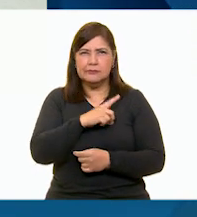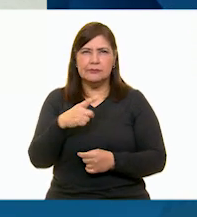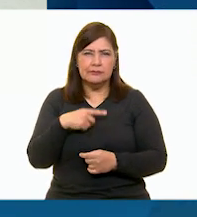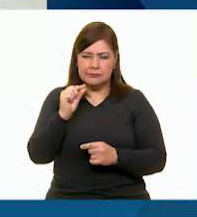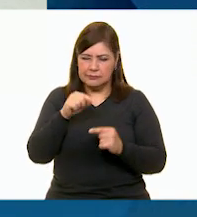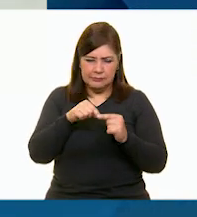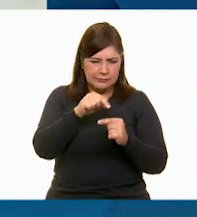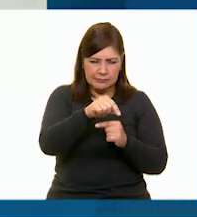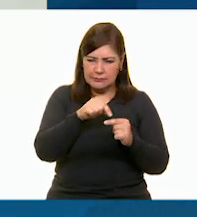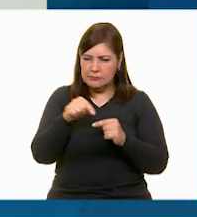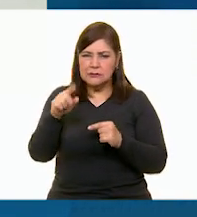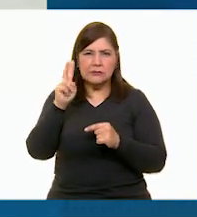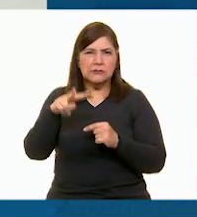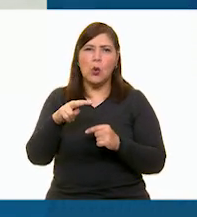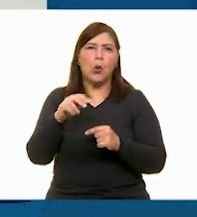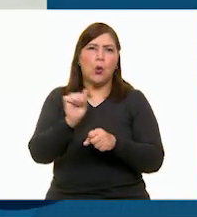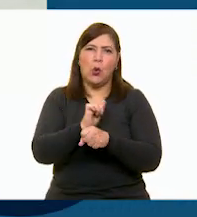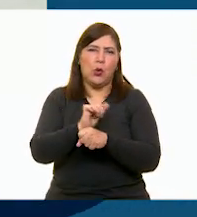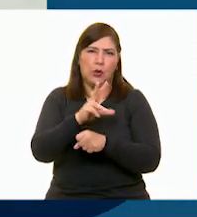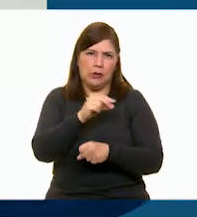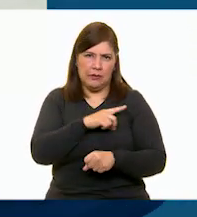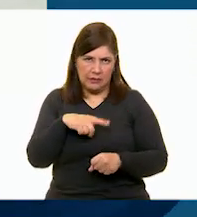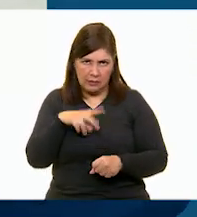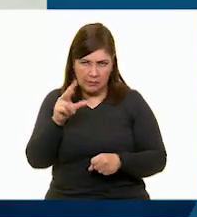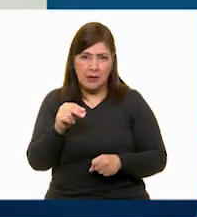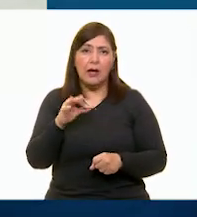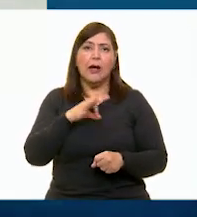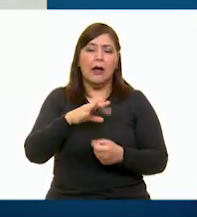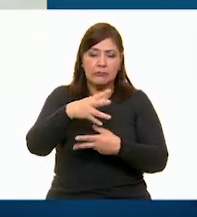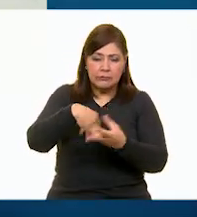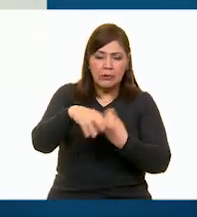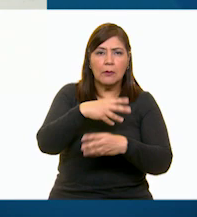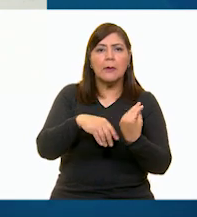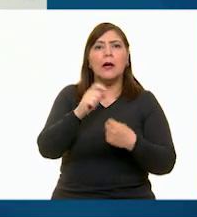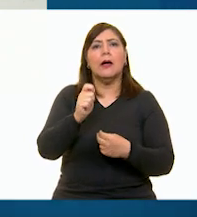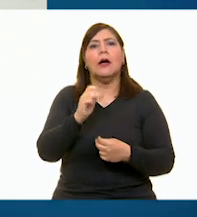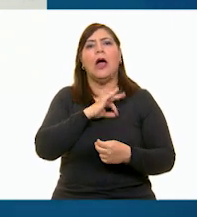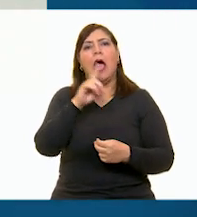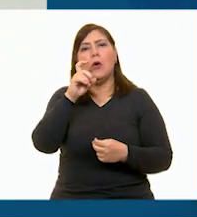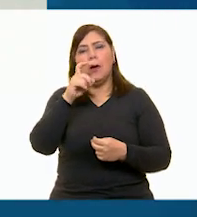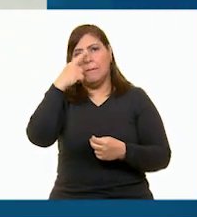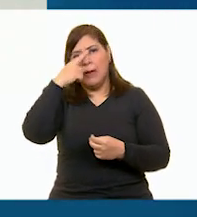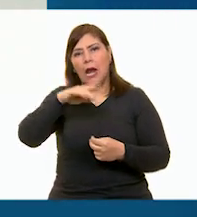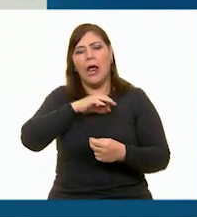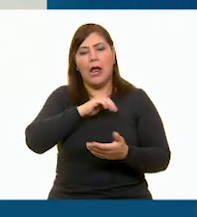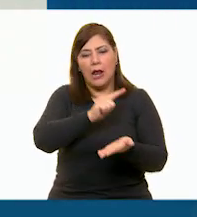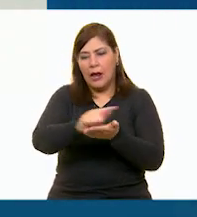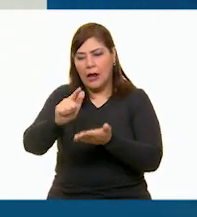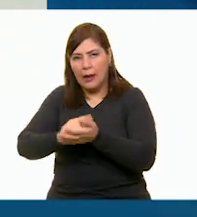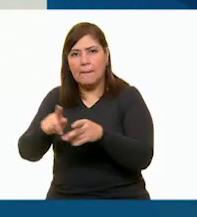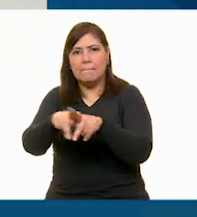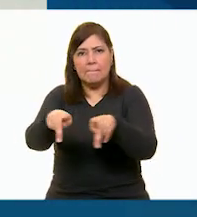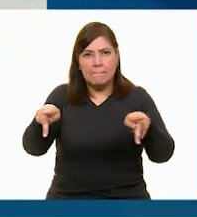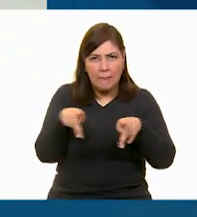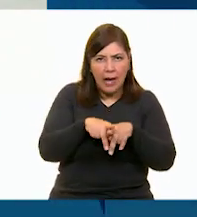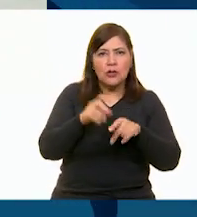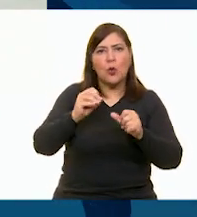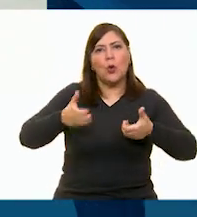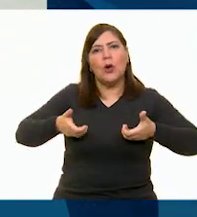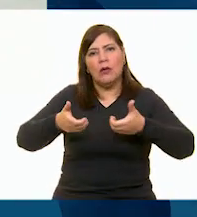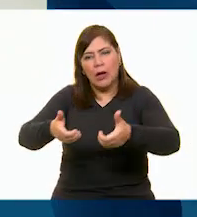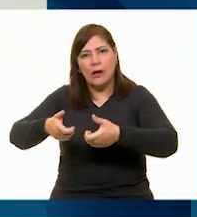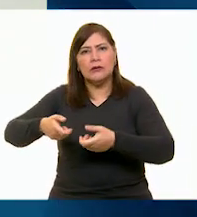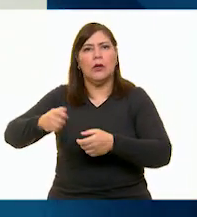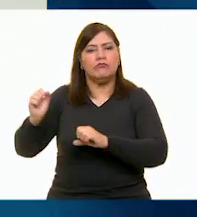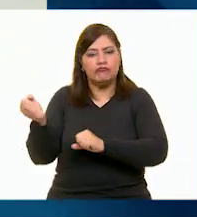cortas el auto reciclamos el agua para lavar banquetas y patios y patios